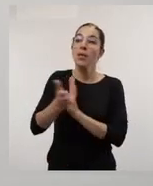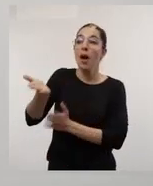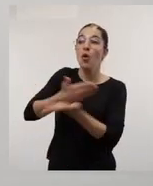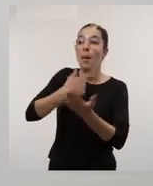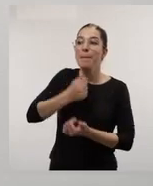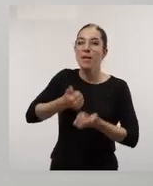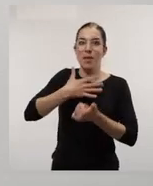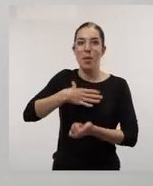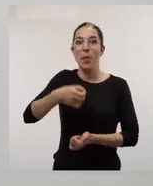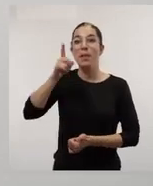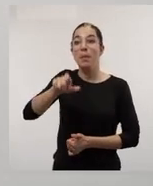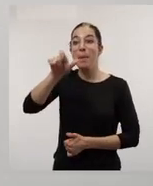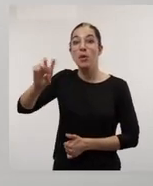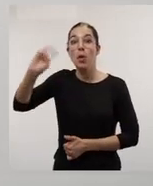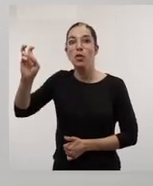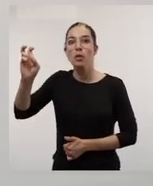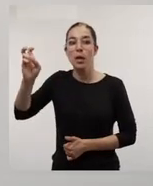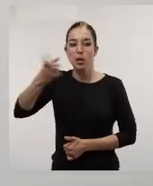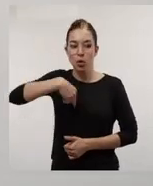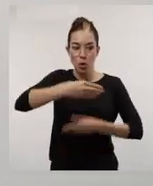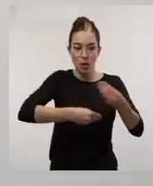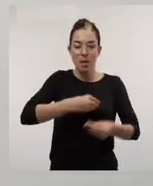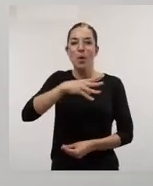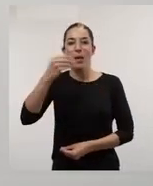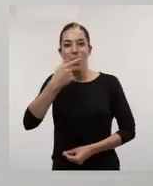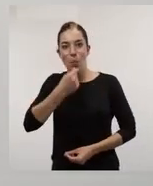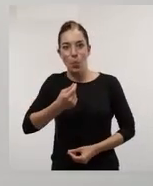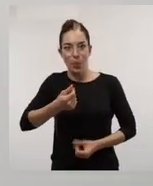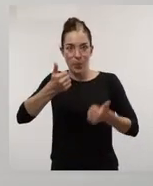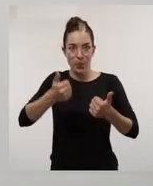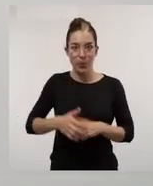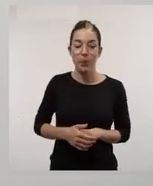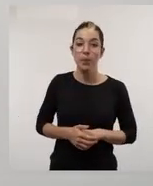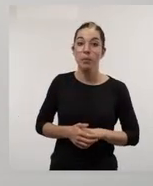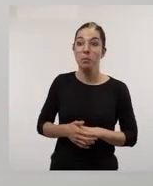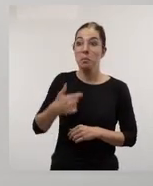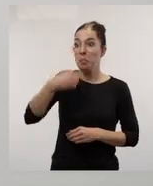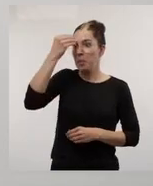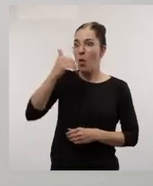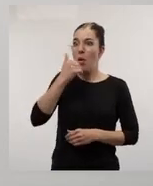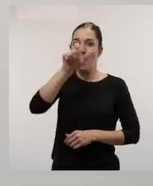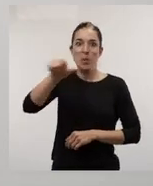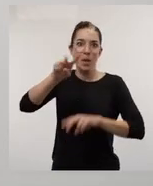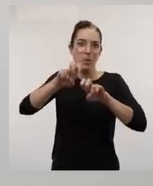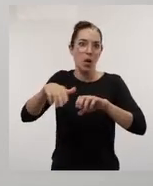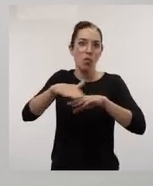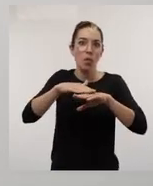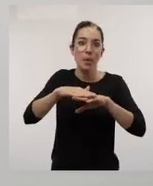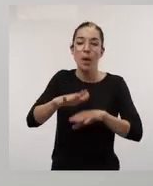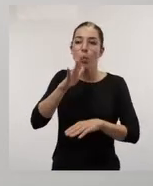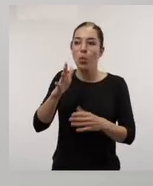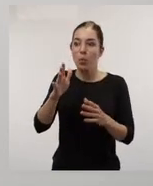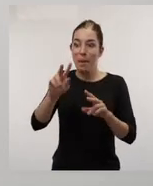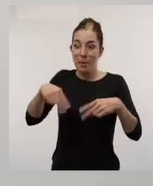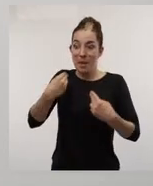colaborar más fácilmente con nosotros y que cualquiera pueda entender mejor lo que estamos haciendo. Y yo creo que esto para los investigadores es fundamental.